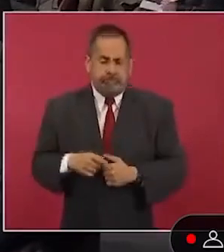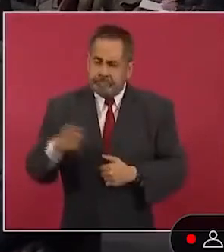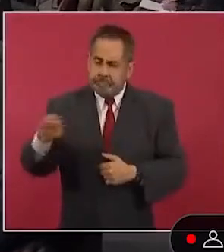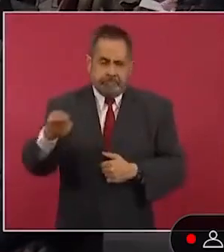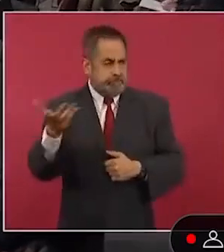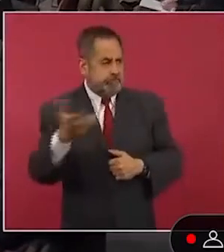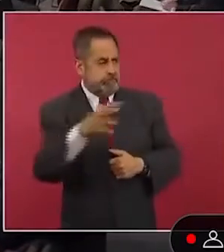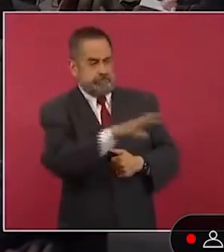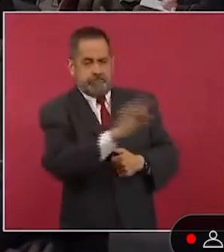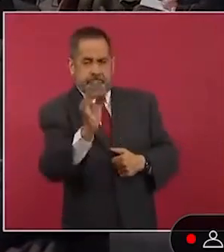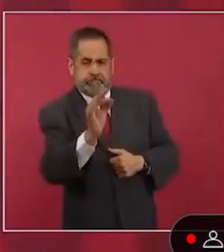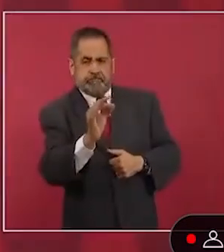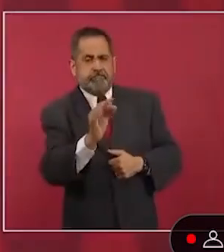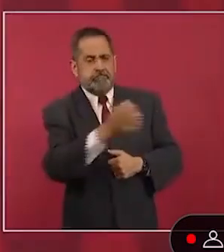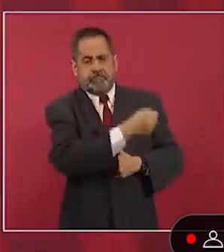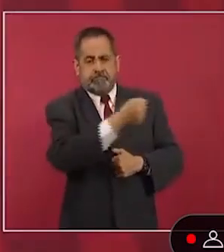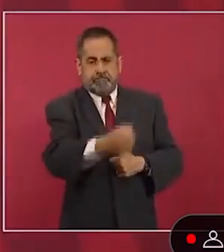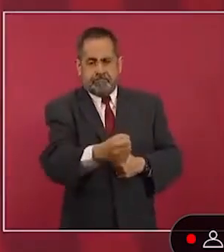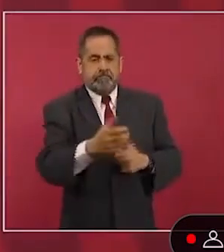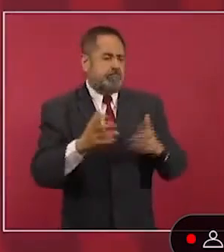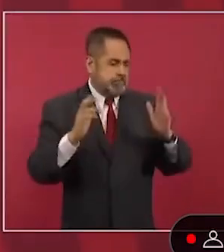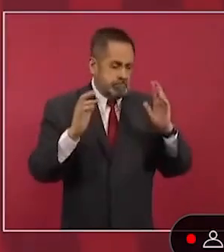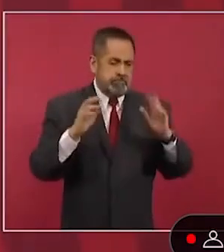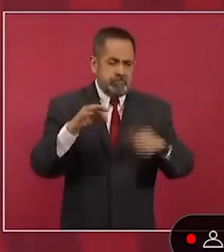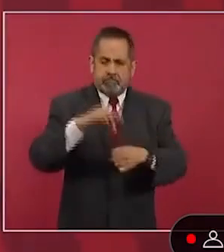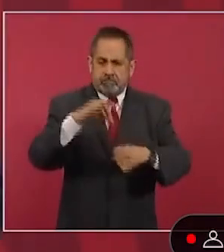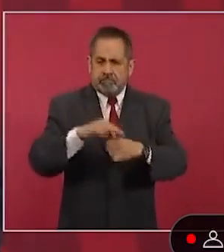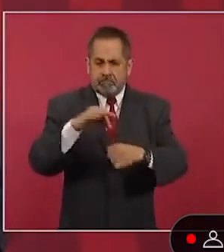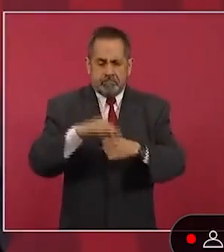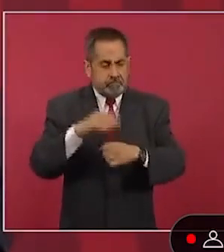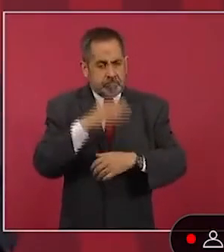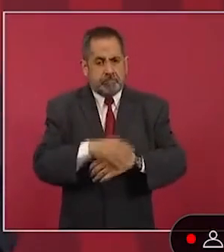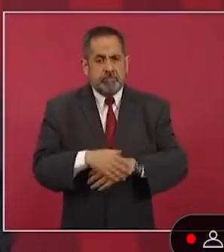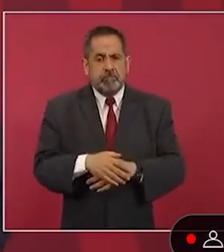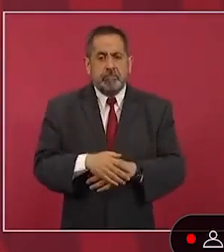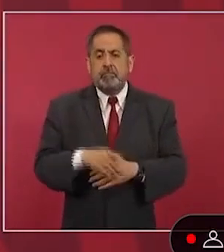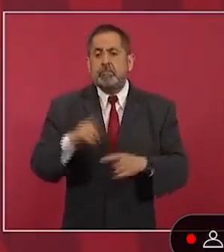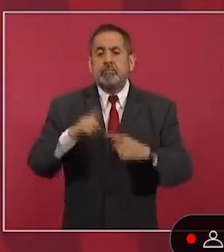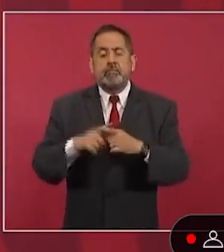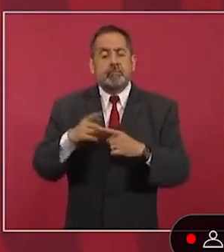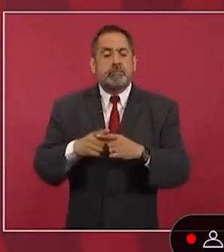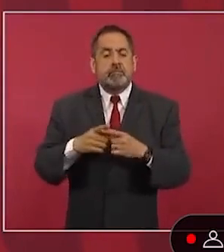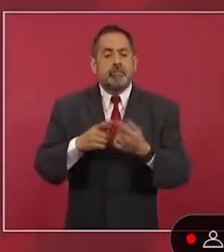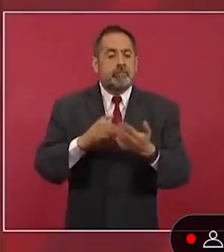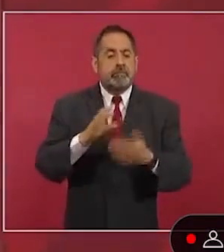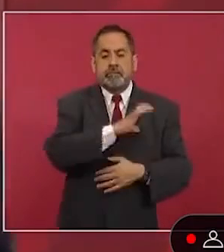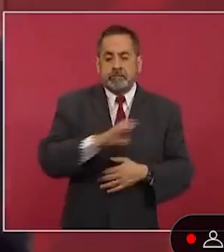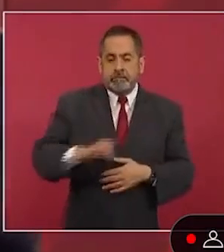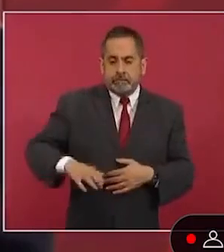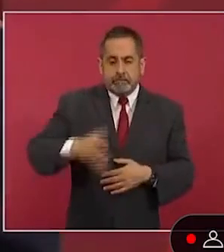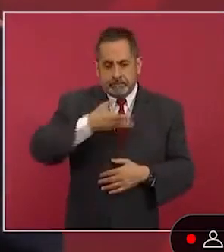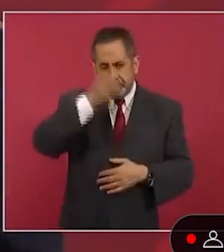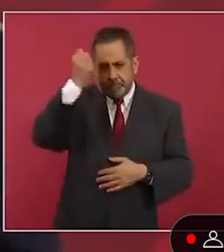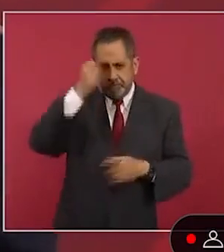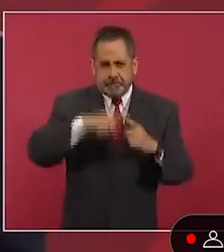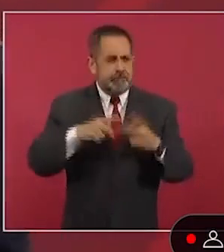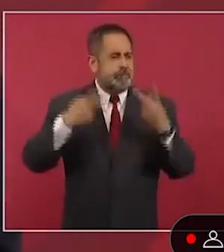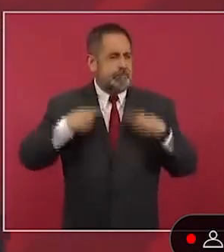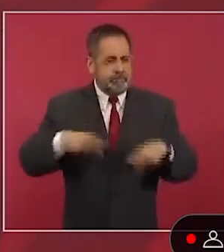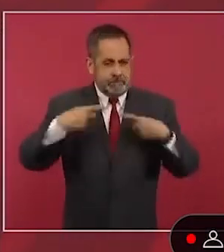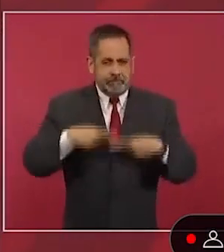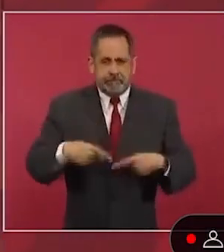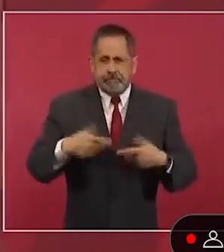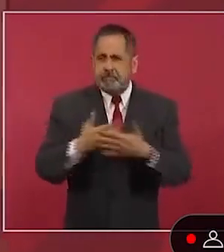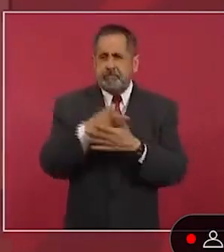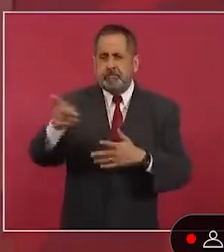van a presentar a ciudadanos verdaderamente independientes.